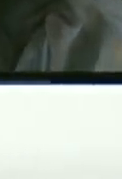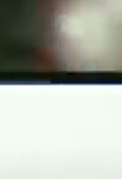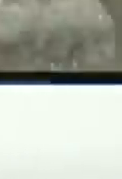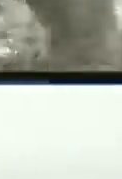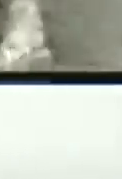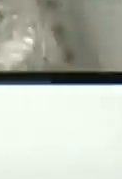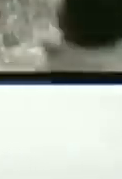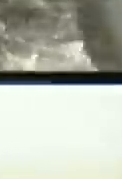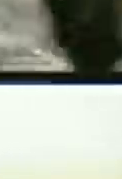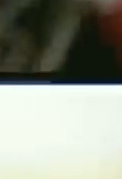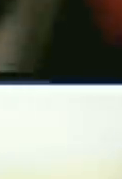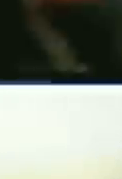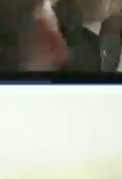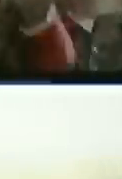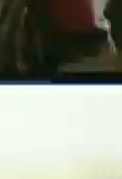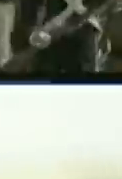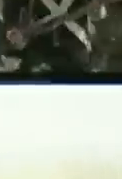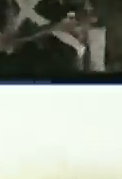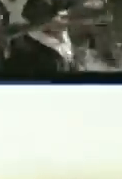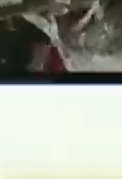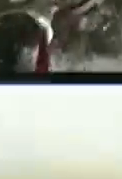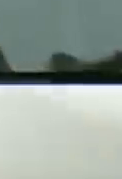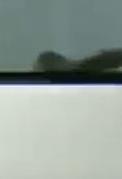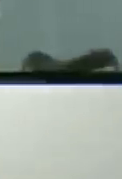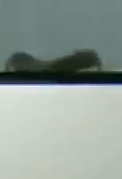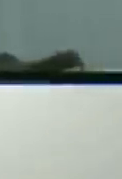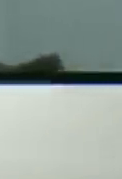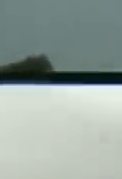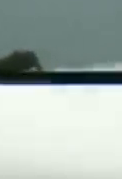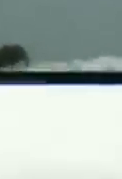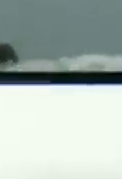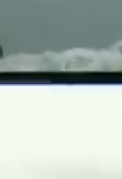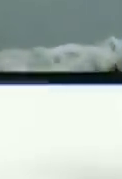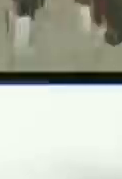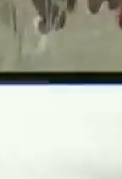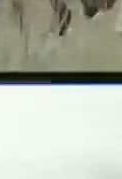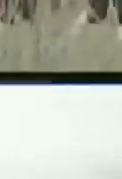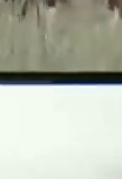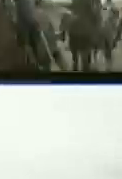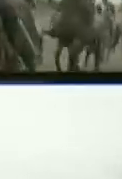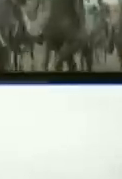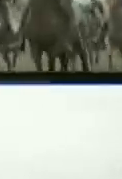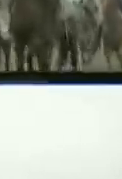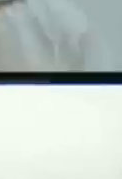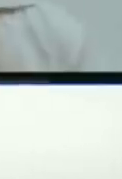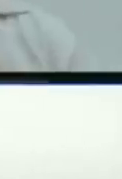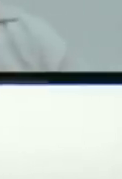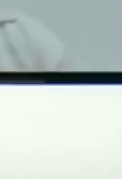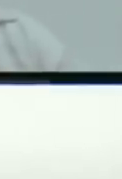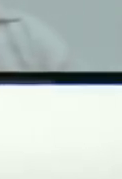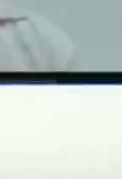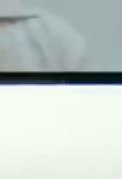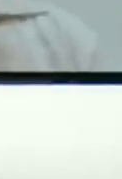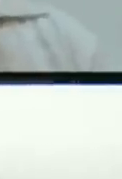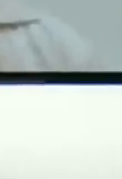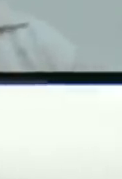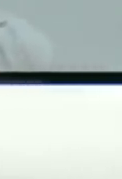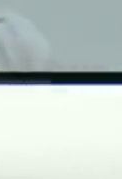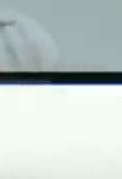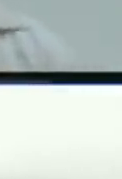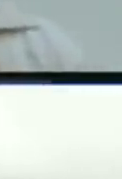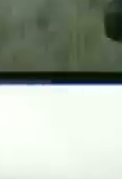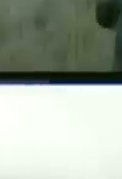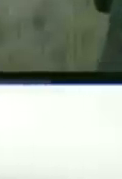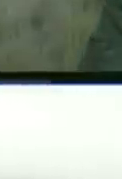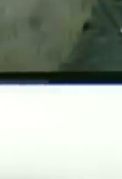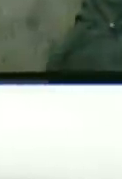maravillosa no fue o sea actuarnos no es un juego sin